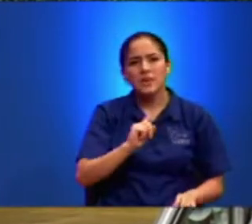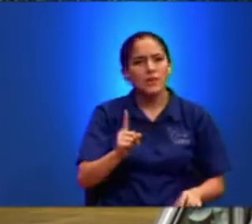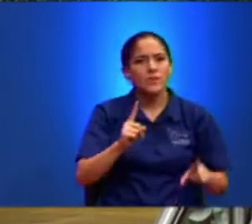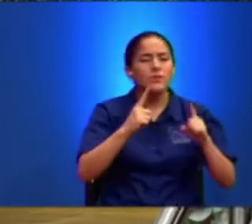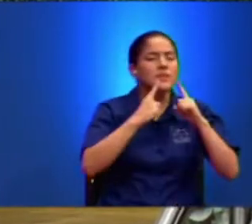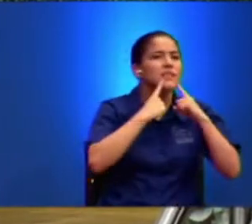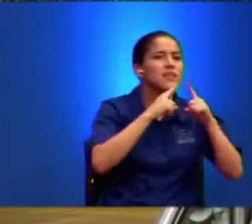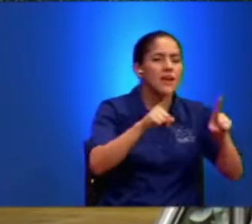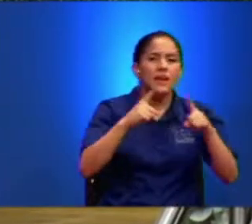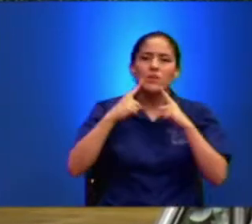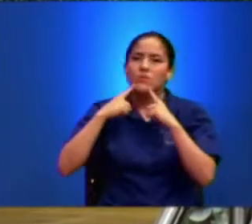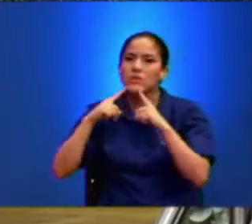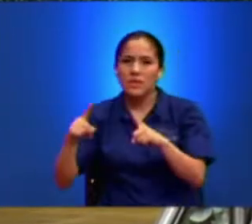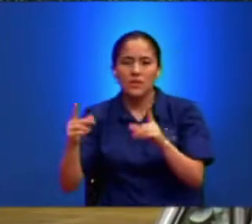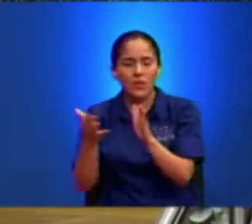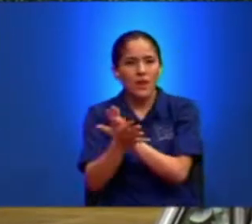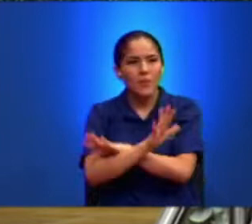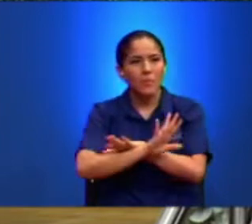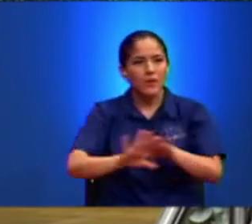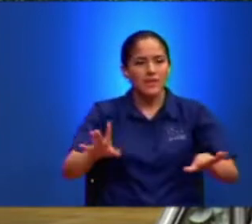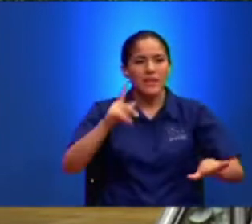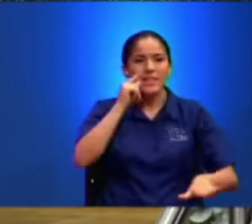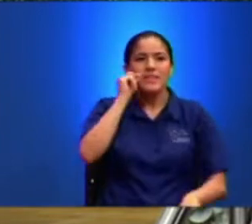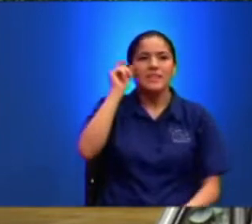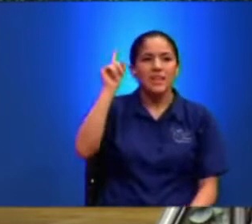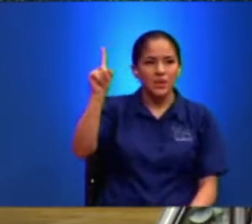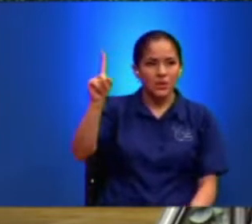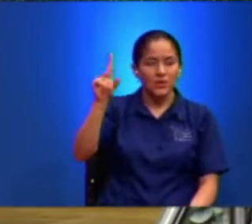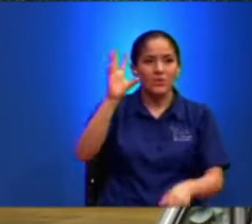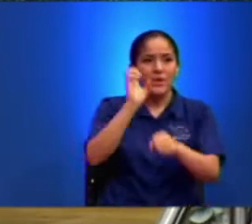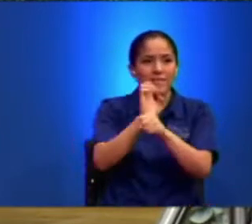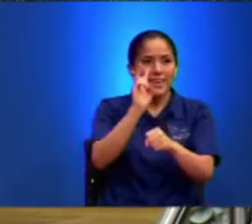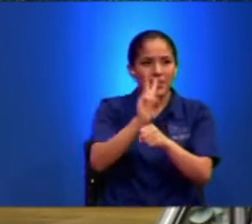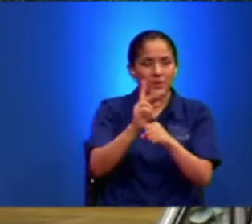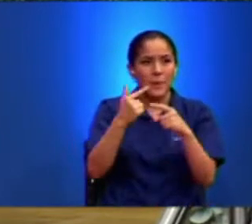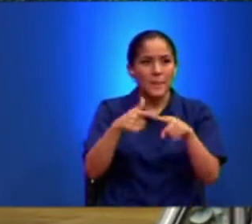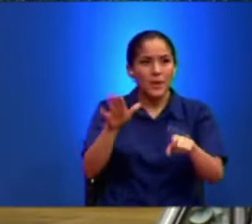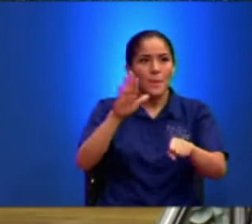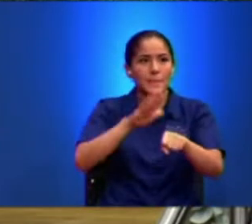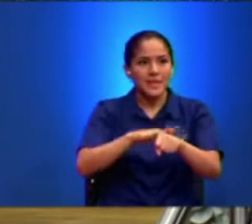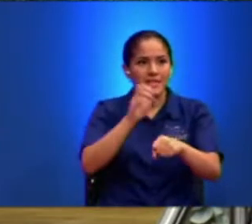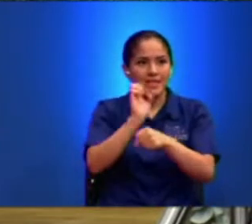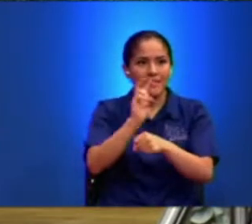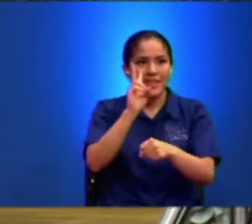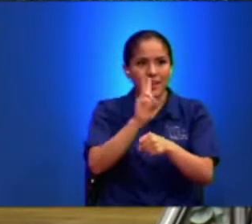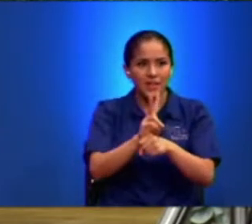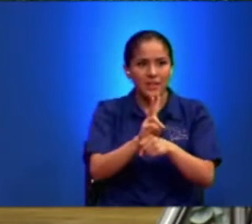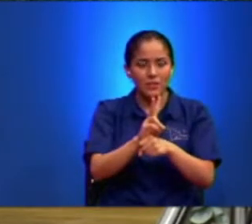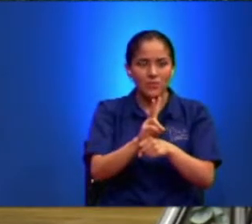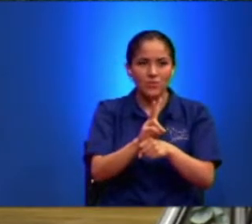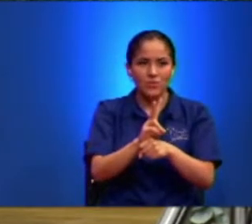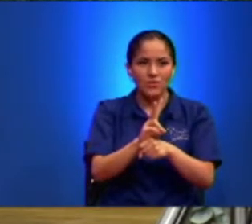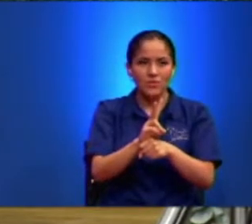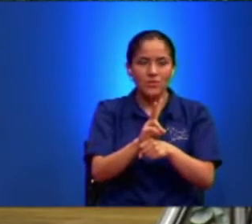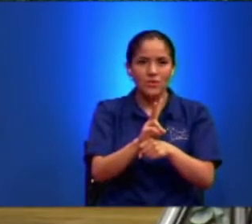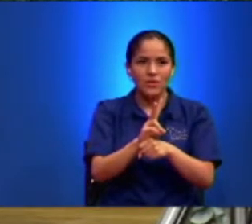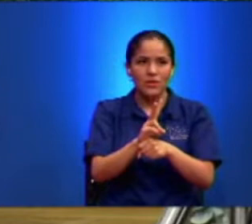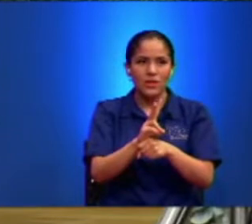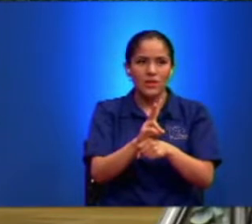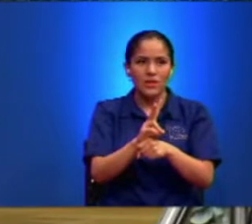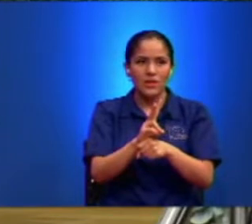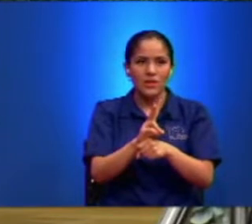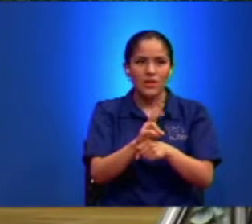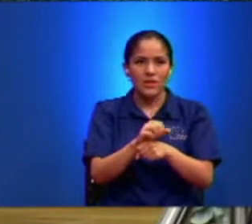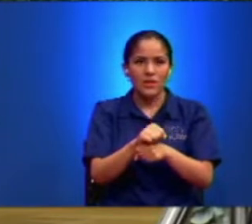Señor Son evangélicos Pero más que evangélicos Son evantólicos O